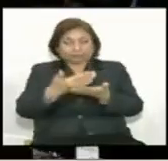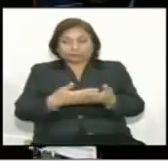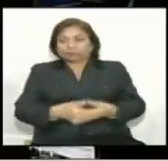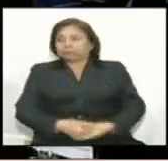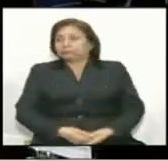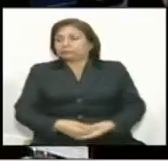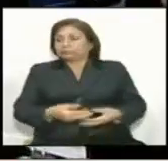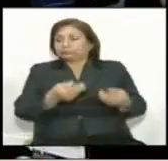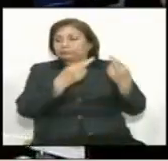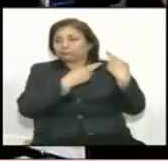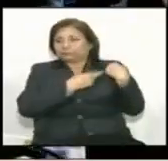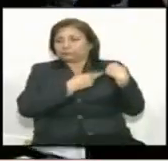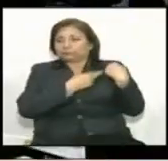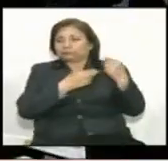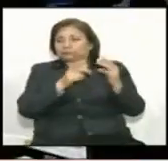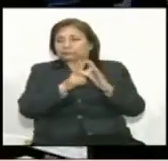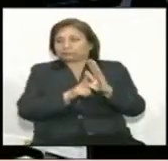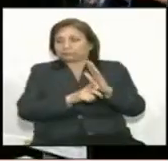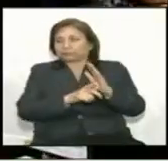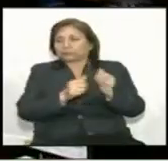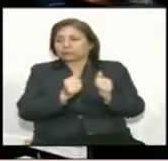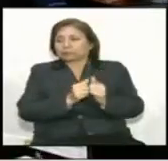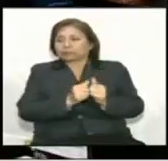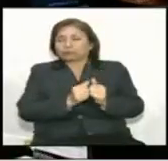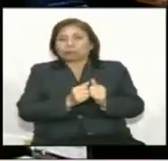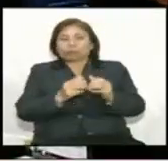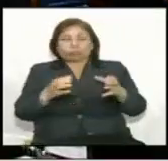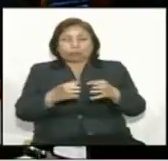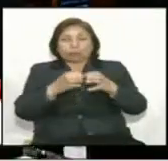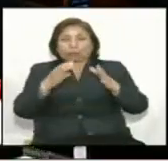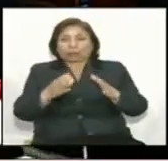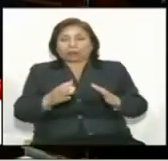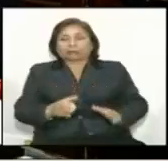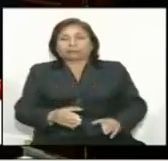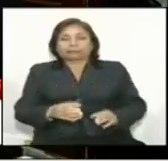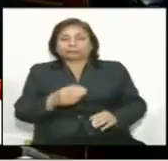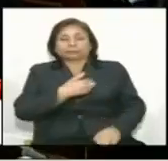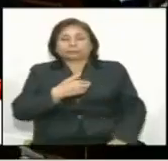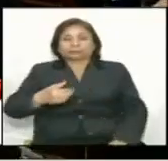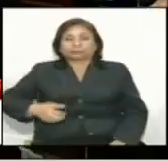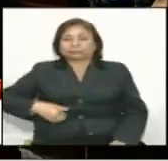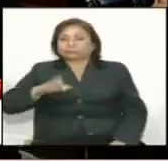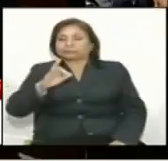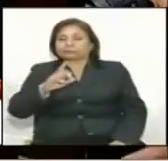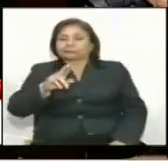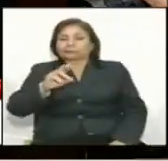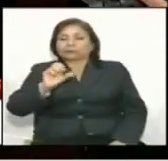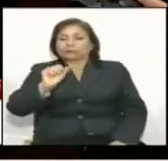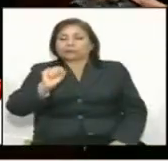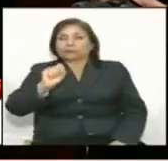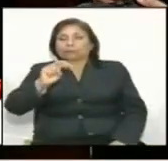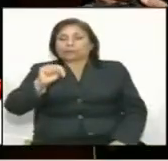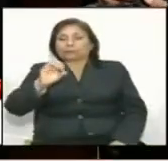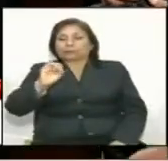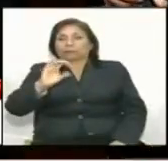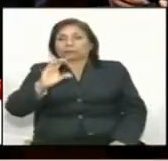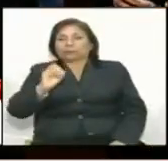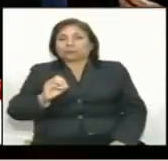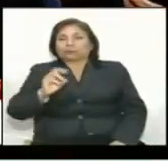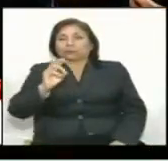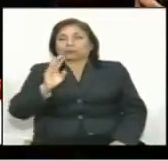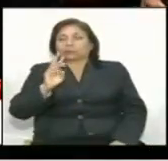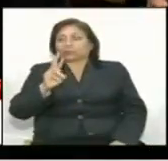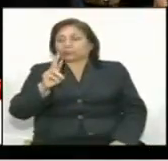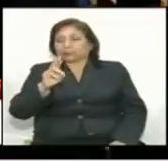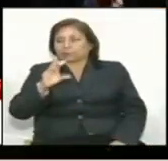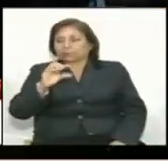un mensaje muy positivo a los jóvenes en el país, que es los estamos escuchando. Congresista, por el número de integrantes en la bancada